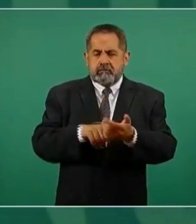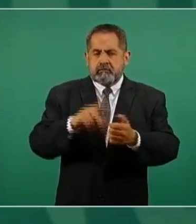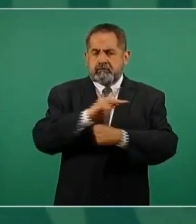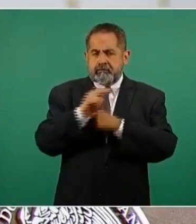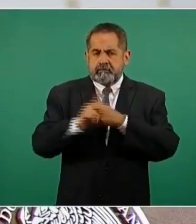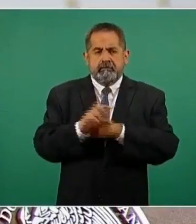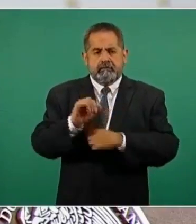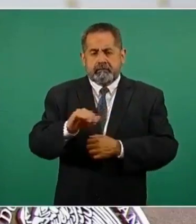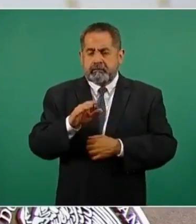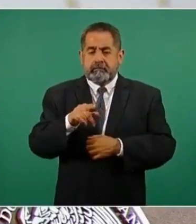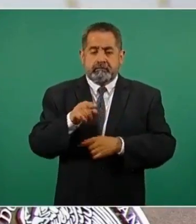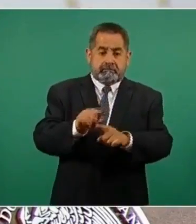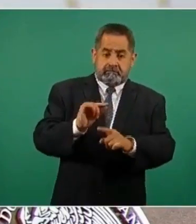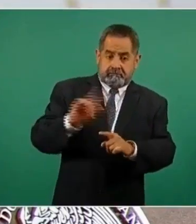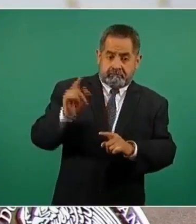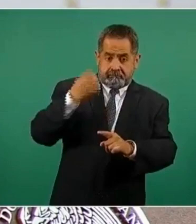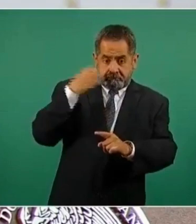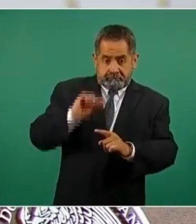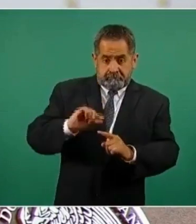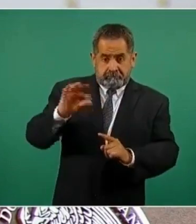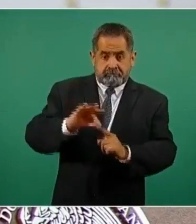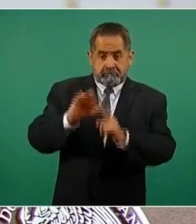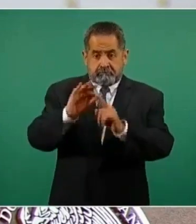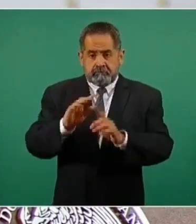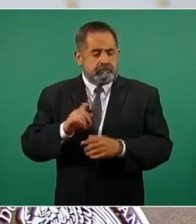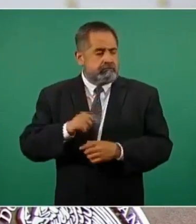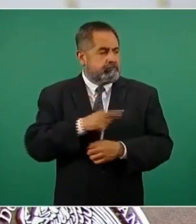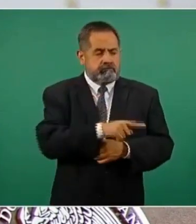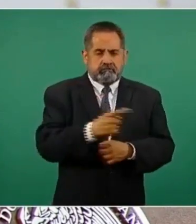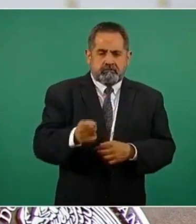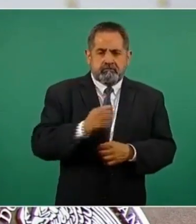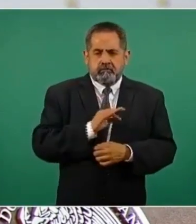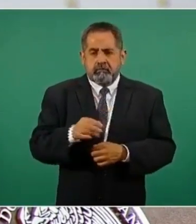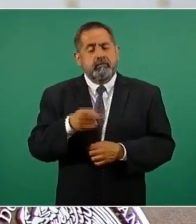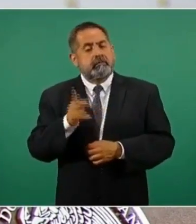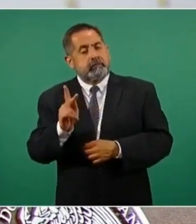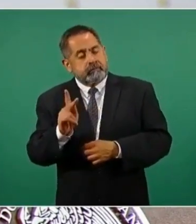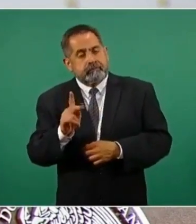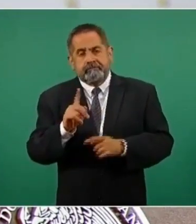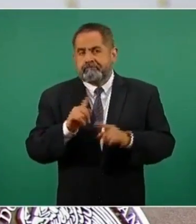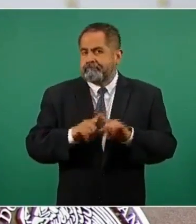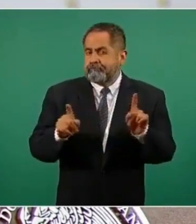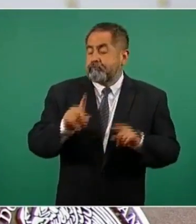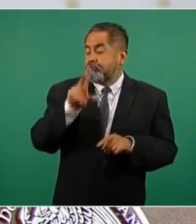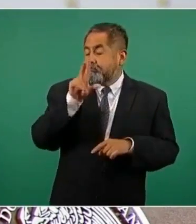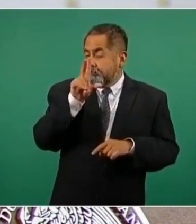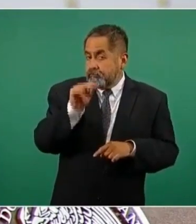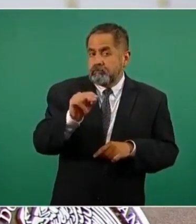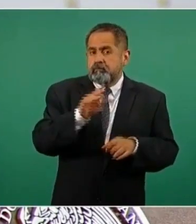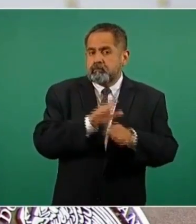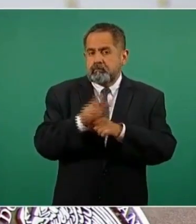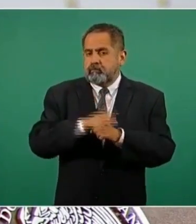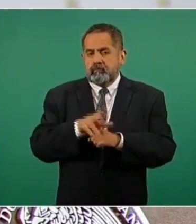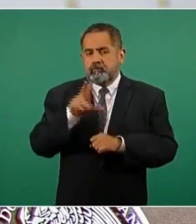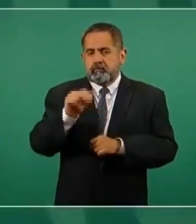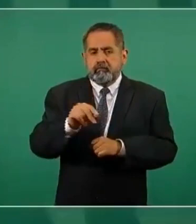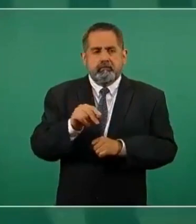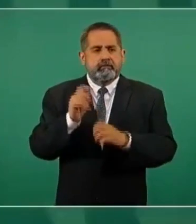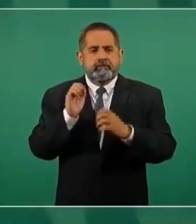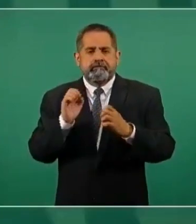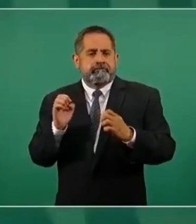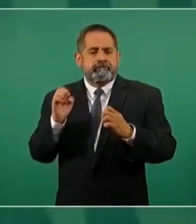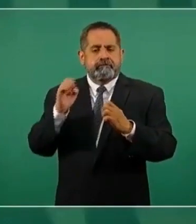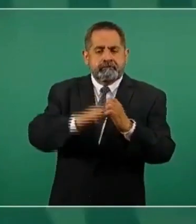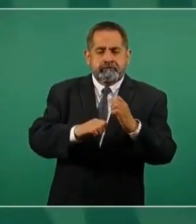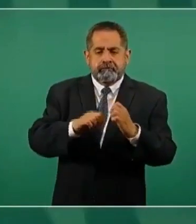Vamos a evitar cualquier figura en donde se trate de engañar